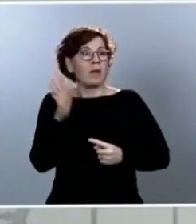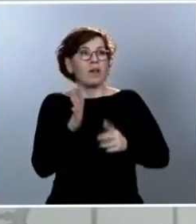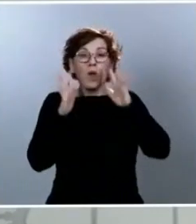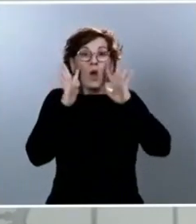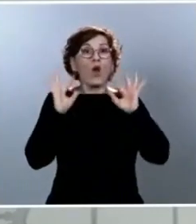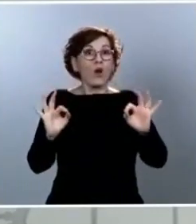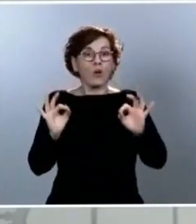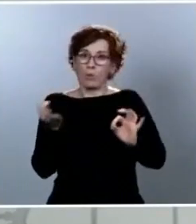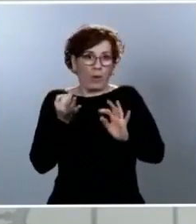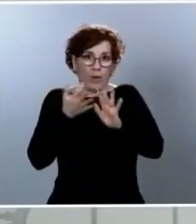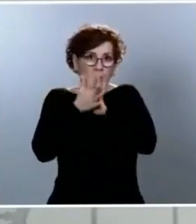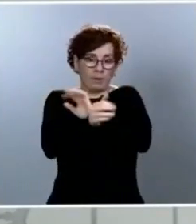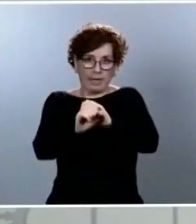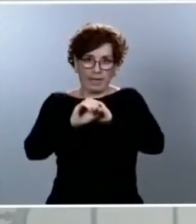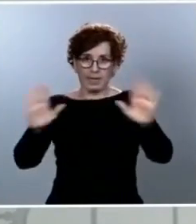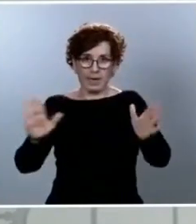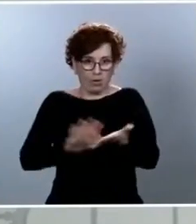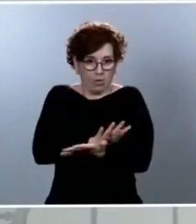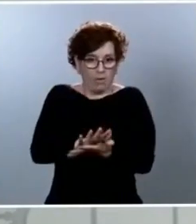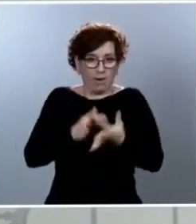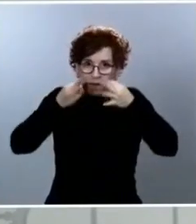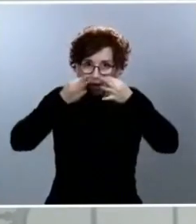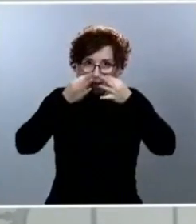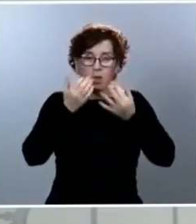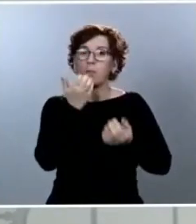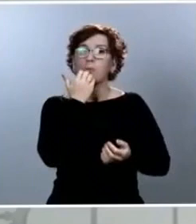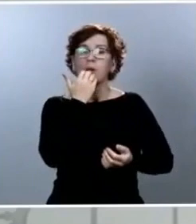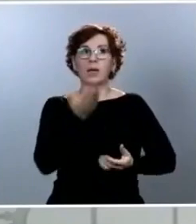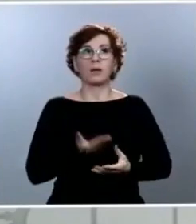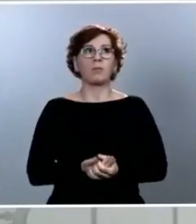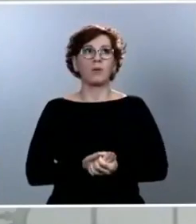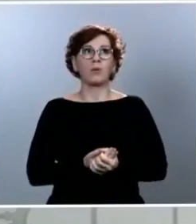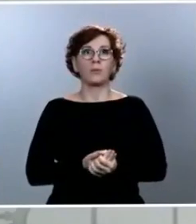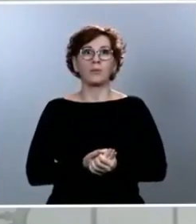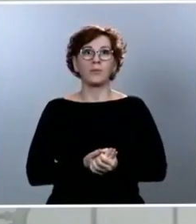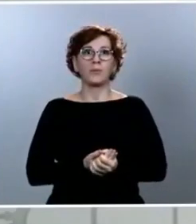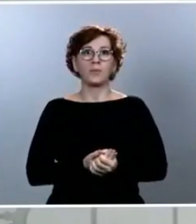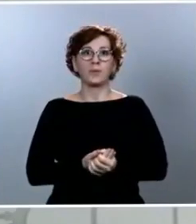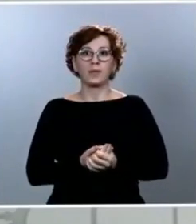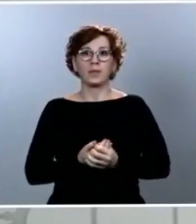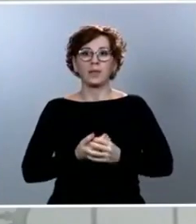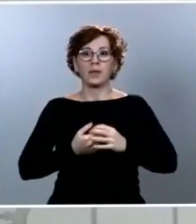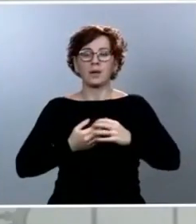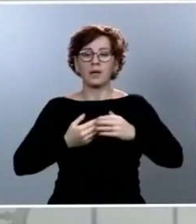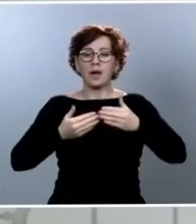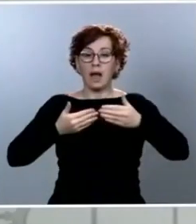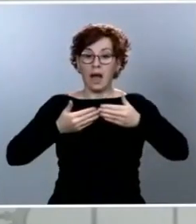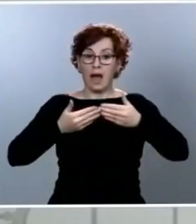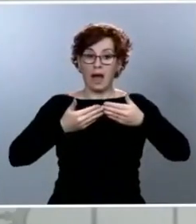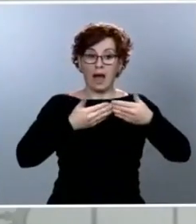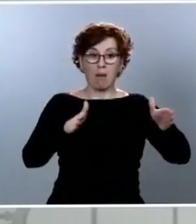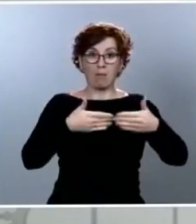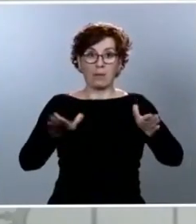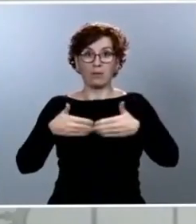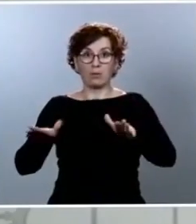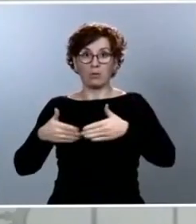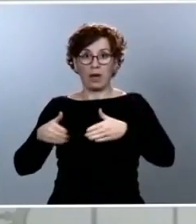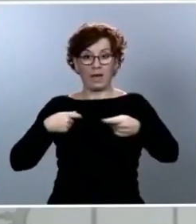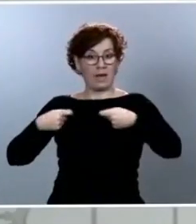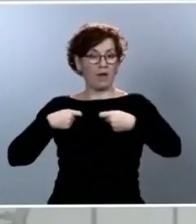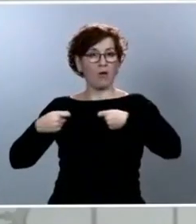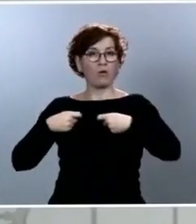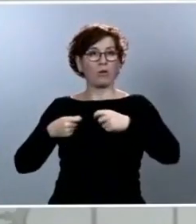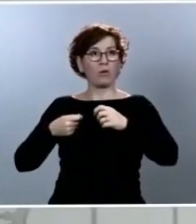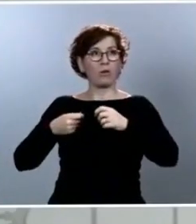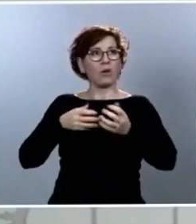pues, qué implica en términos de apertura de actividad económica para la movilidad ese negocio. Simplemente